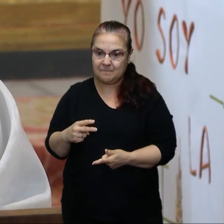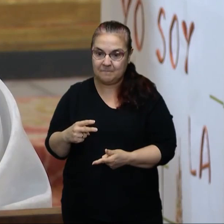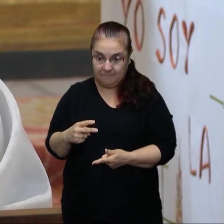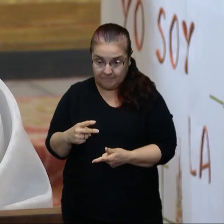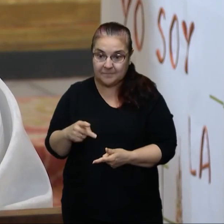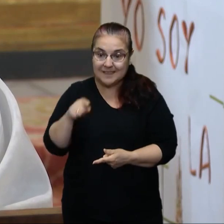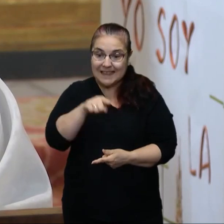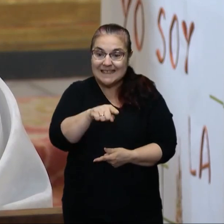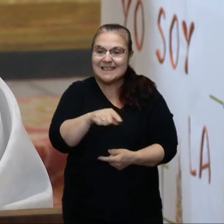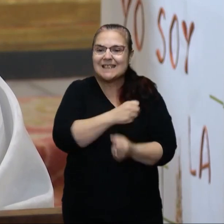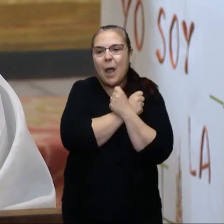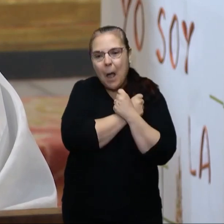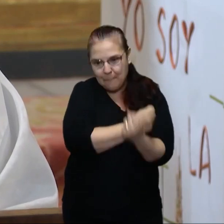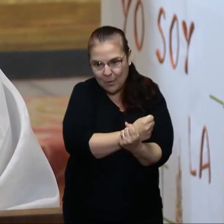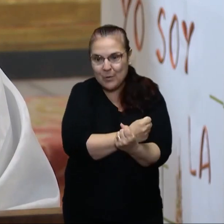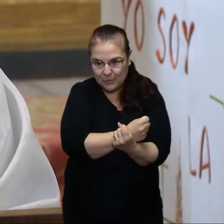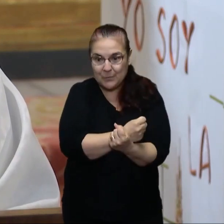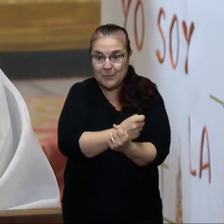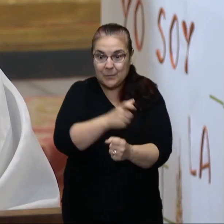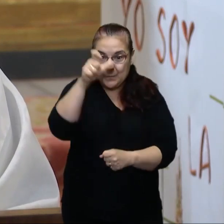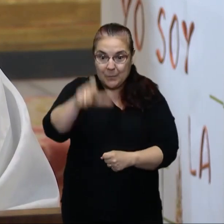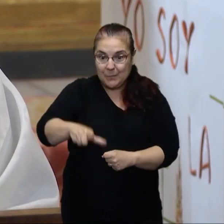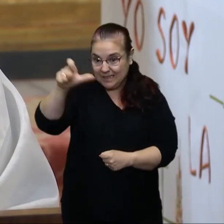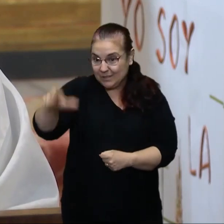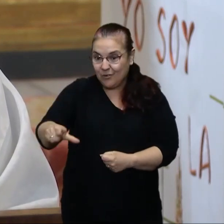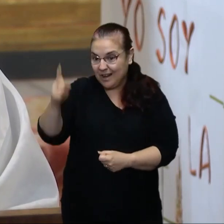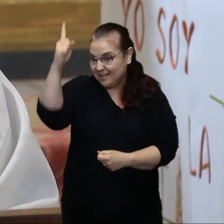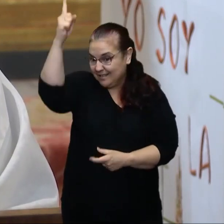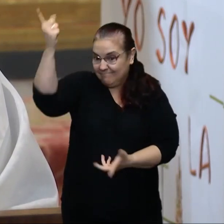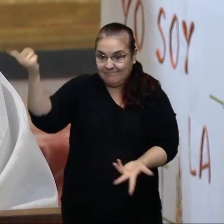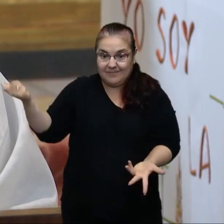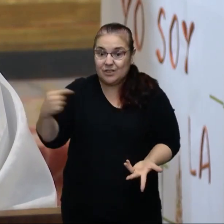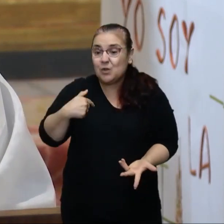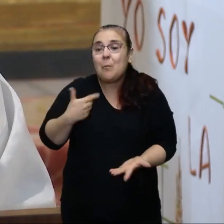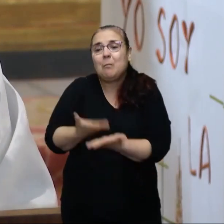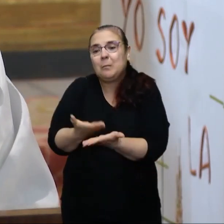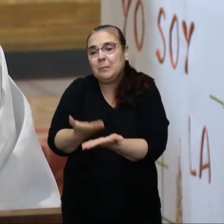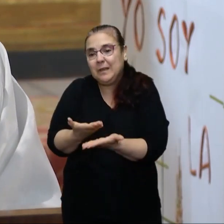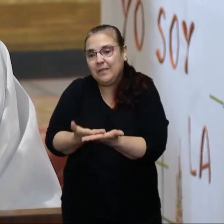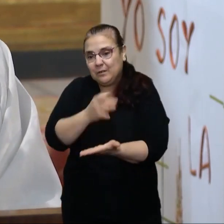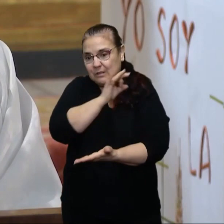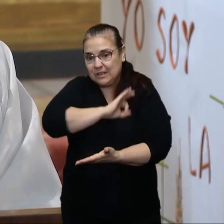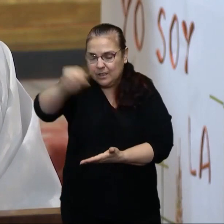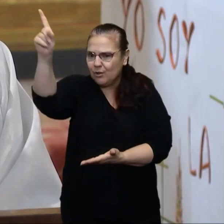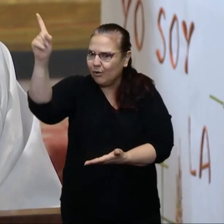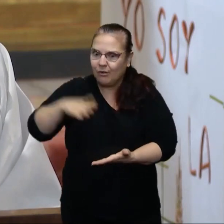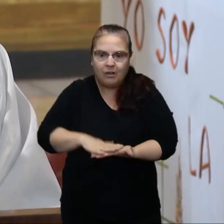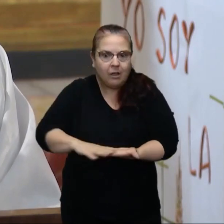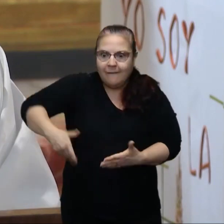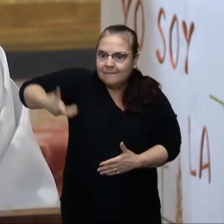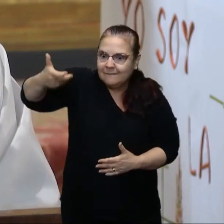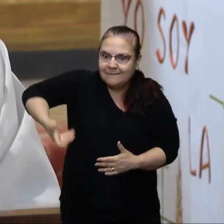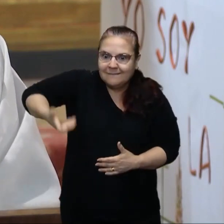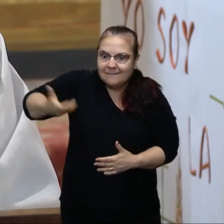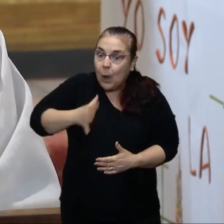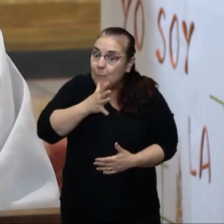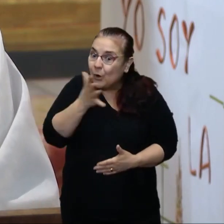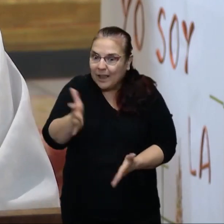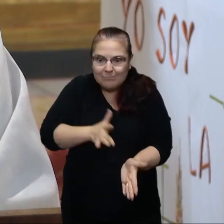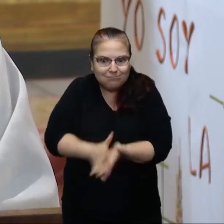Es el amor que tienen las personas divinas. El que yo le pido al Señor. Eso es muy grande, porque es infinito.